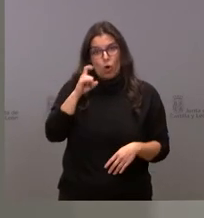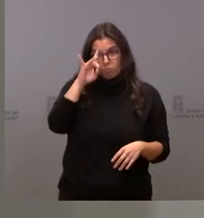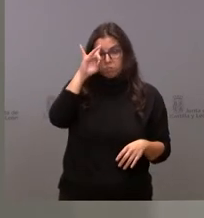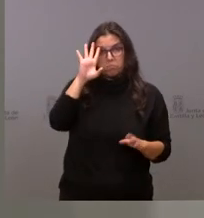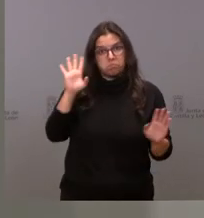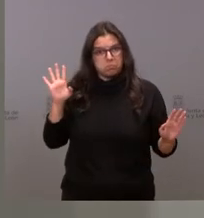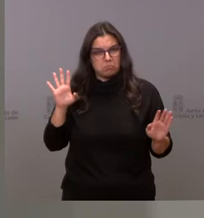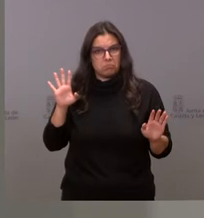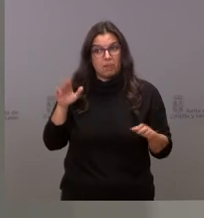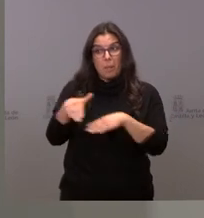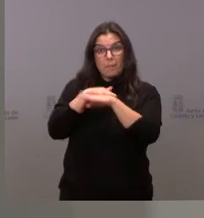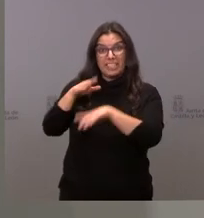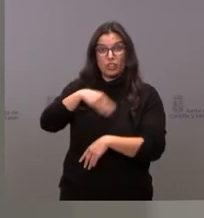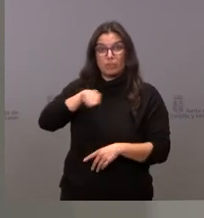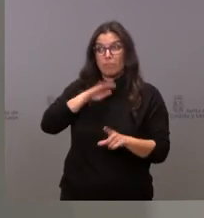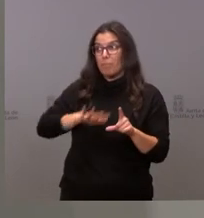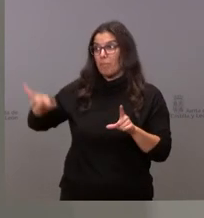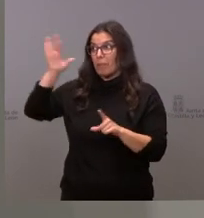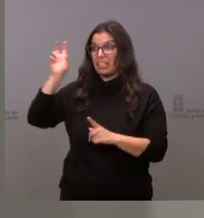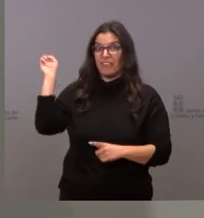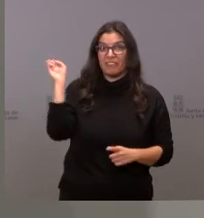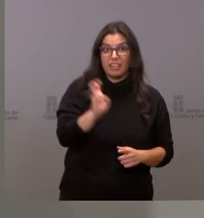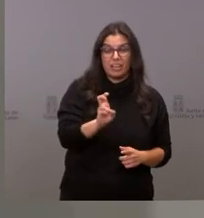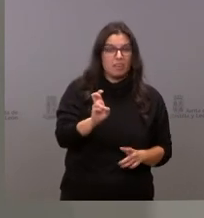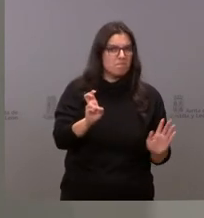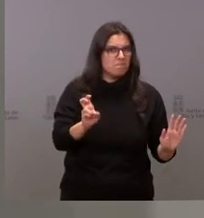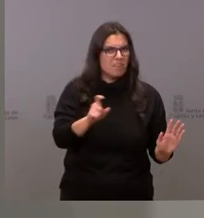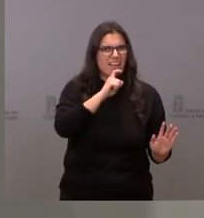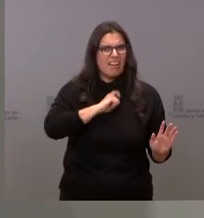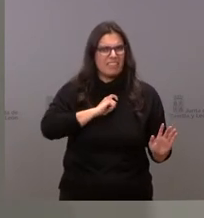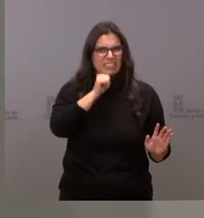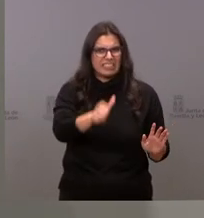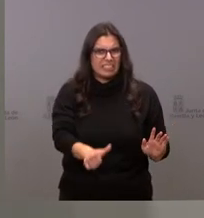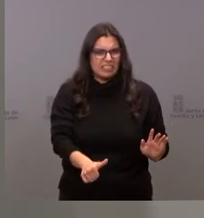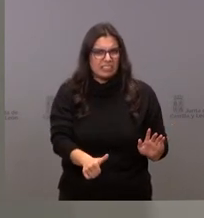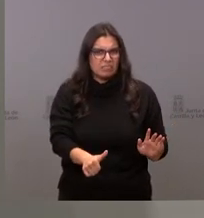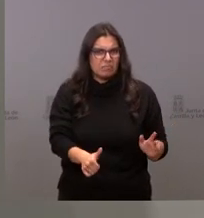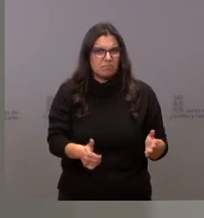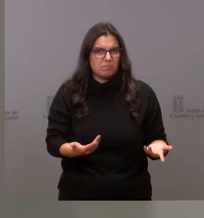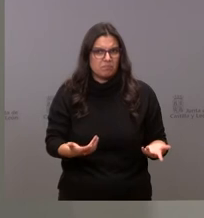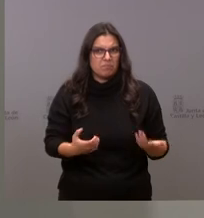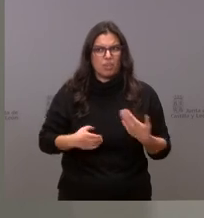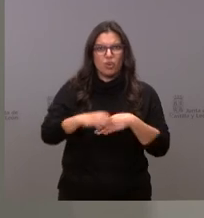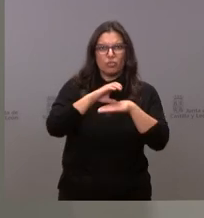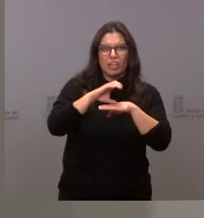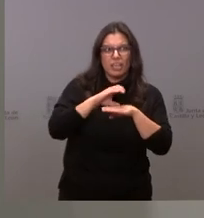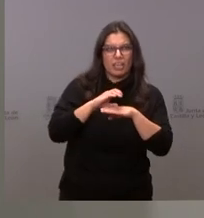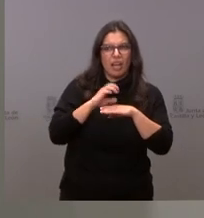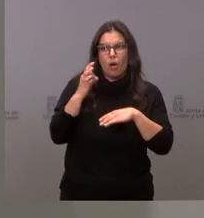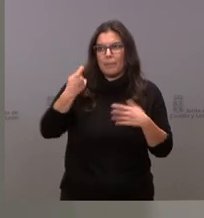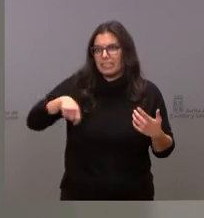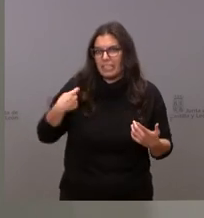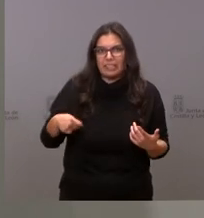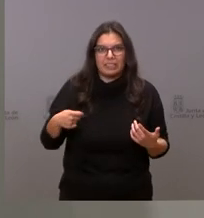que vengan ministros del gobierno y ni siquiera se avise a las consejerías sino al presidente